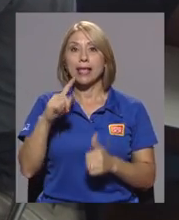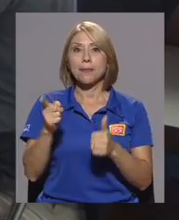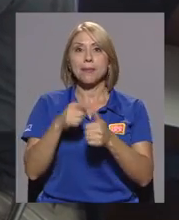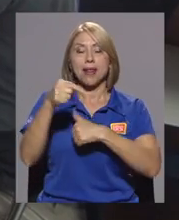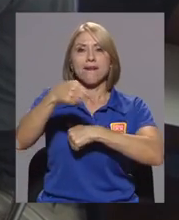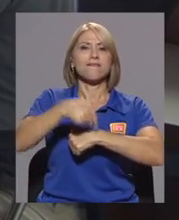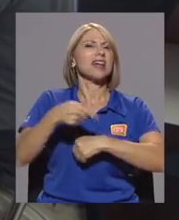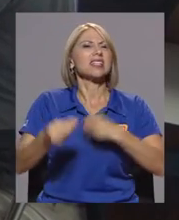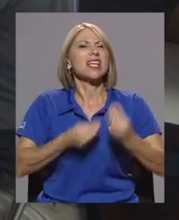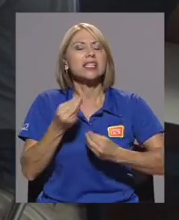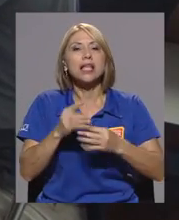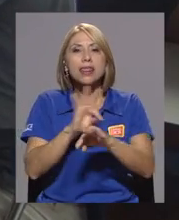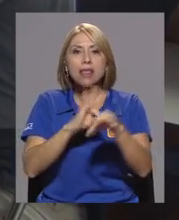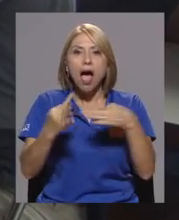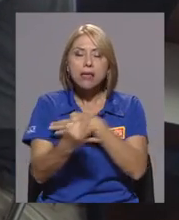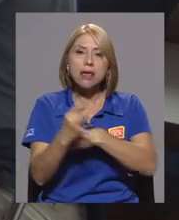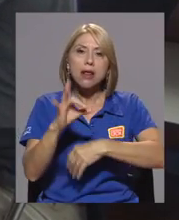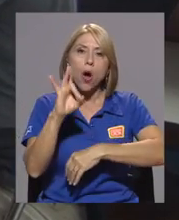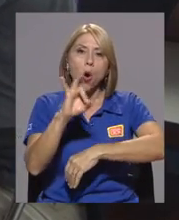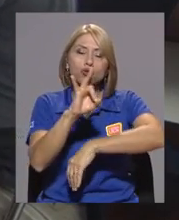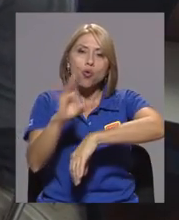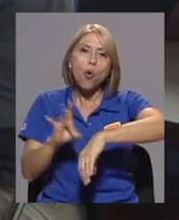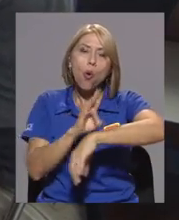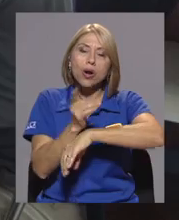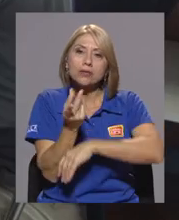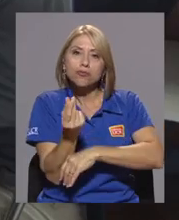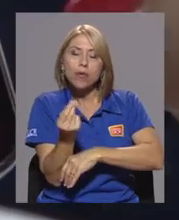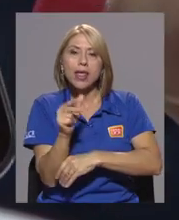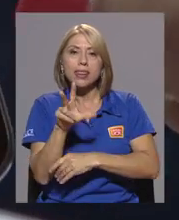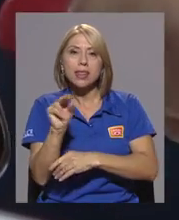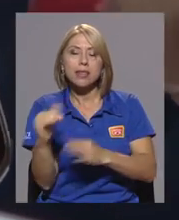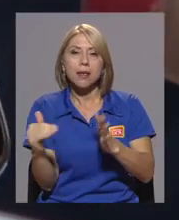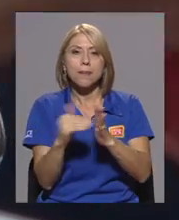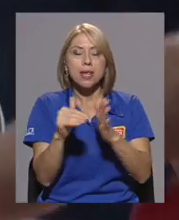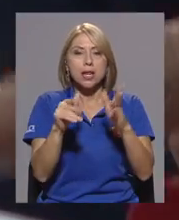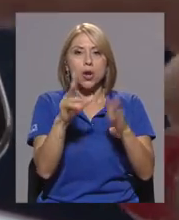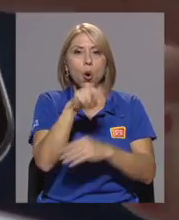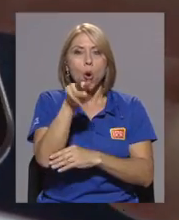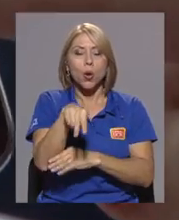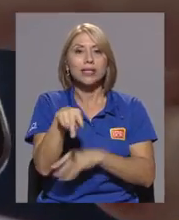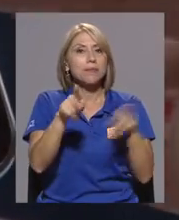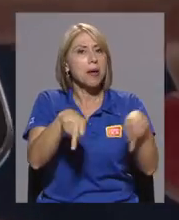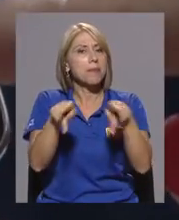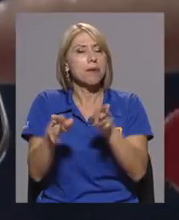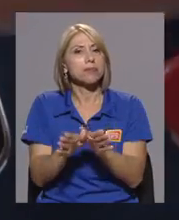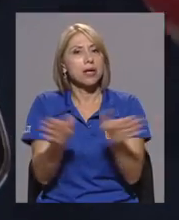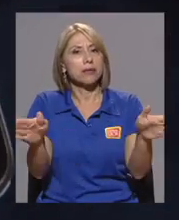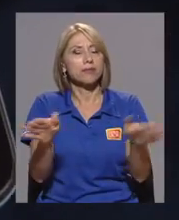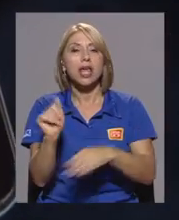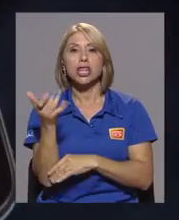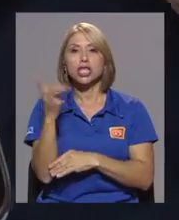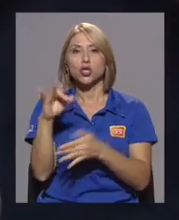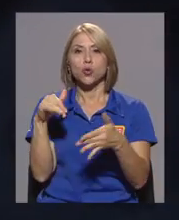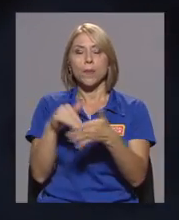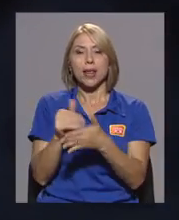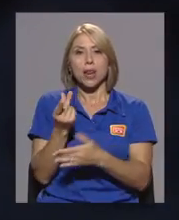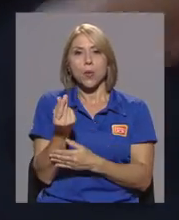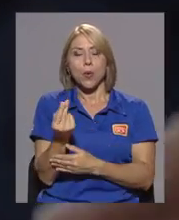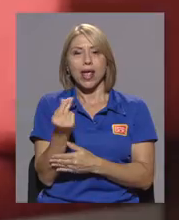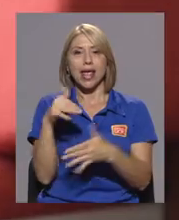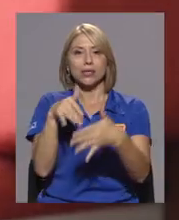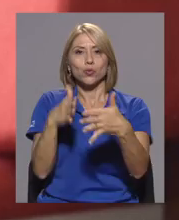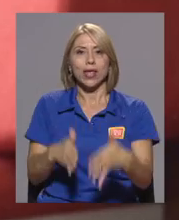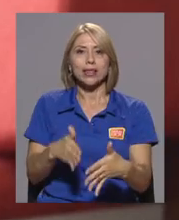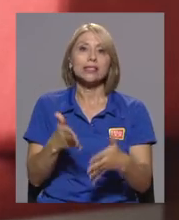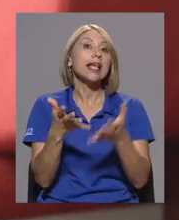Esta primera fase consiste en un taller de 8 horas y tiene un costo de 30 mil colones para público en general y 18 mil para estudiantes.